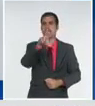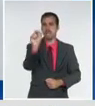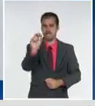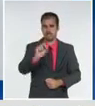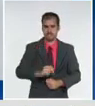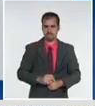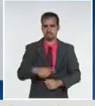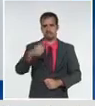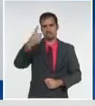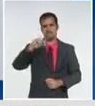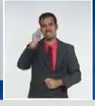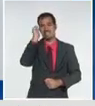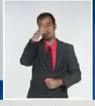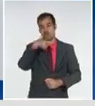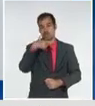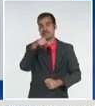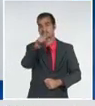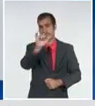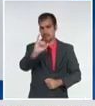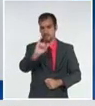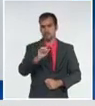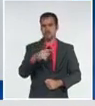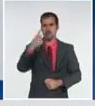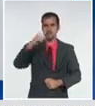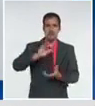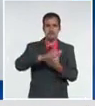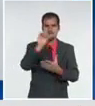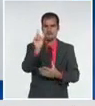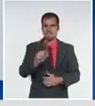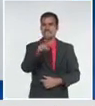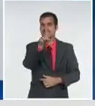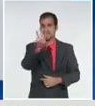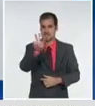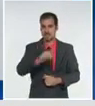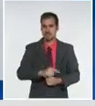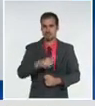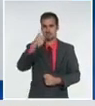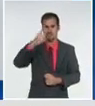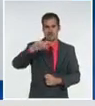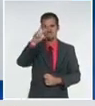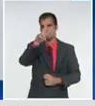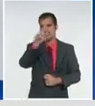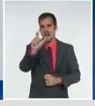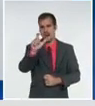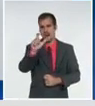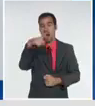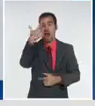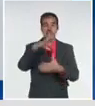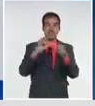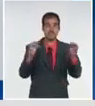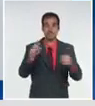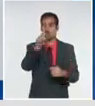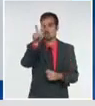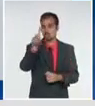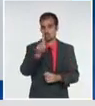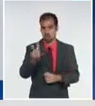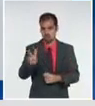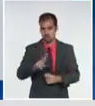Ciego de Ávila 16, Mayabeque 13, Villa Clara y Artemisa con 12 cada uno,